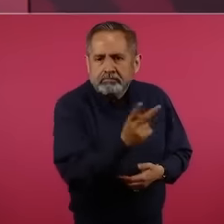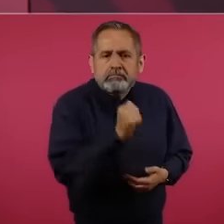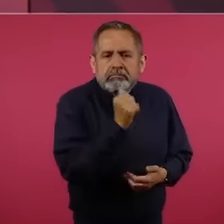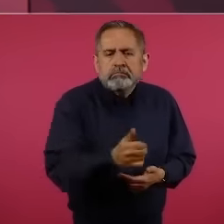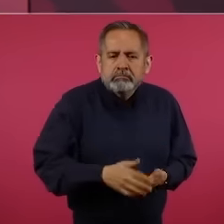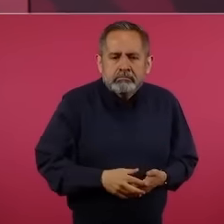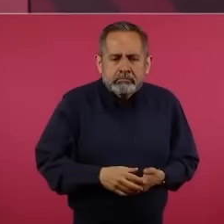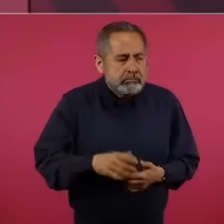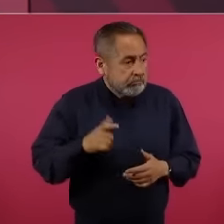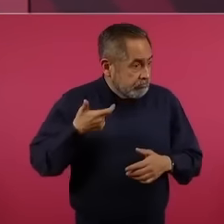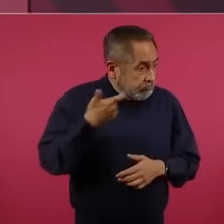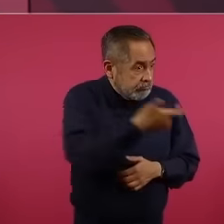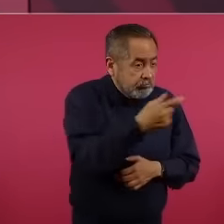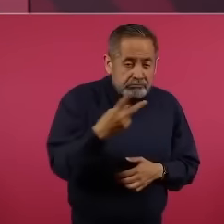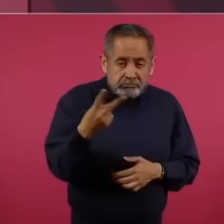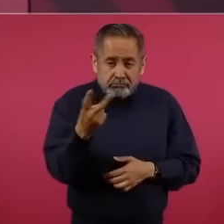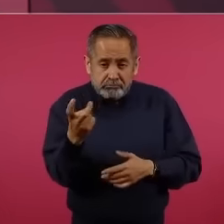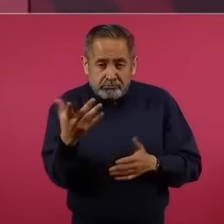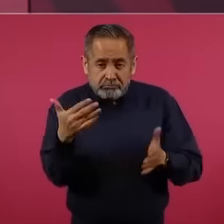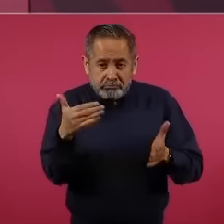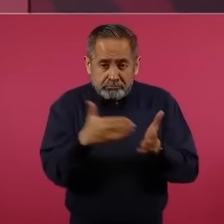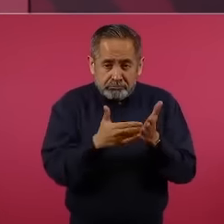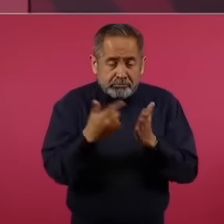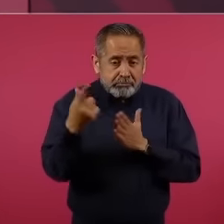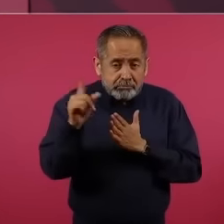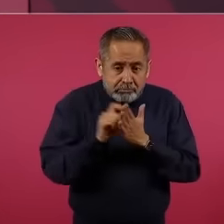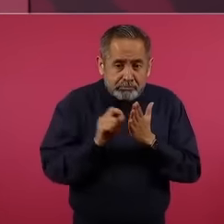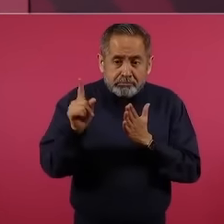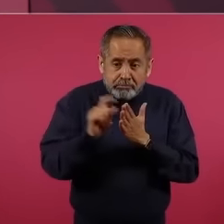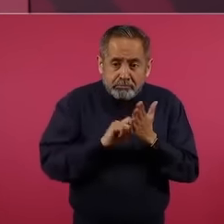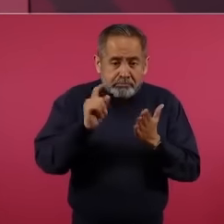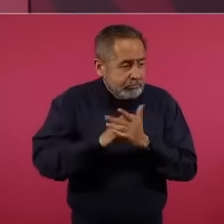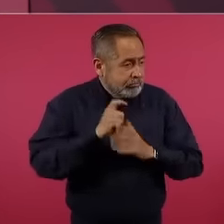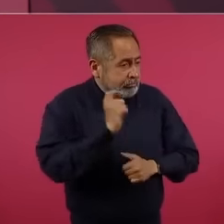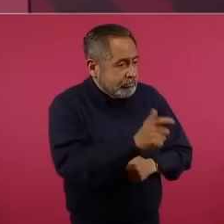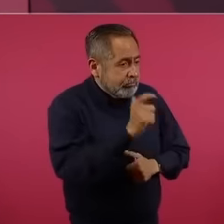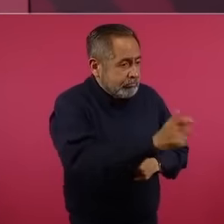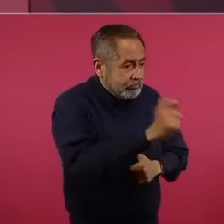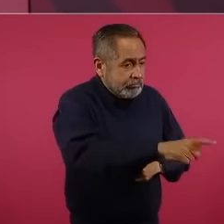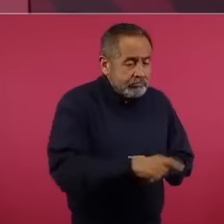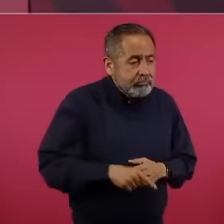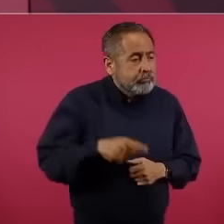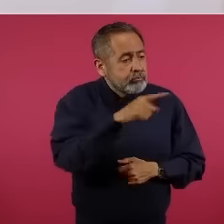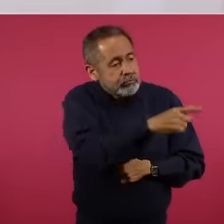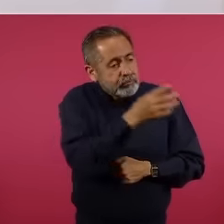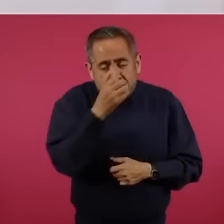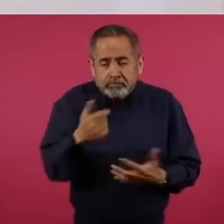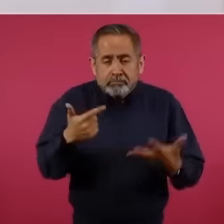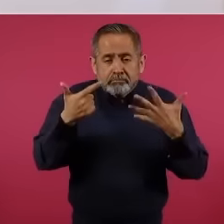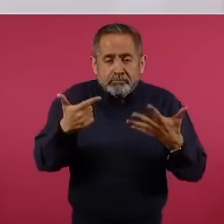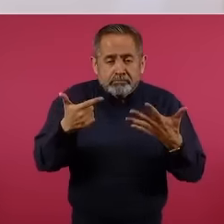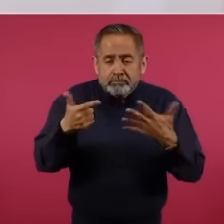de 250 mil pesos y que nada más trabajó siete meses